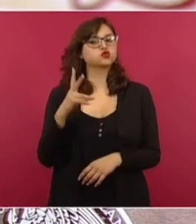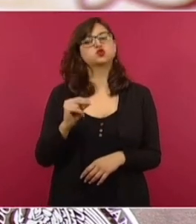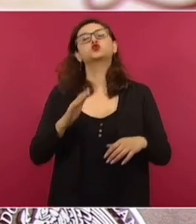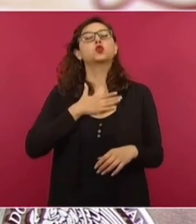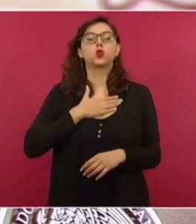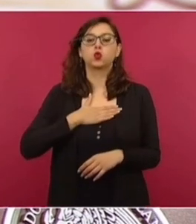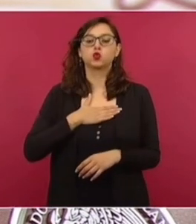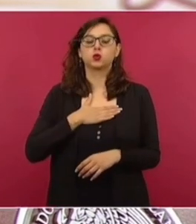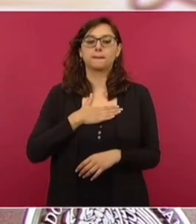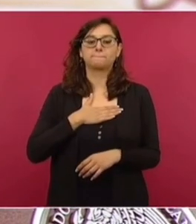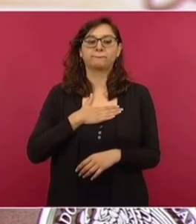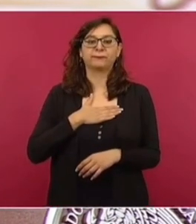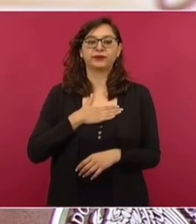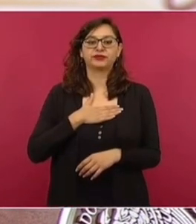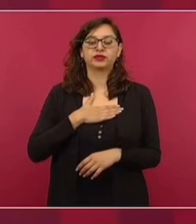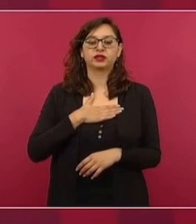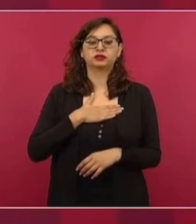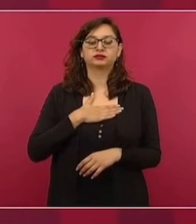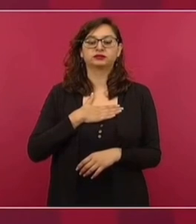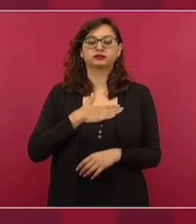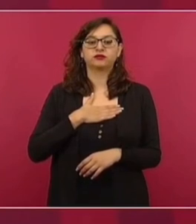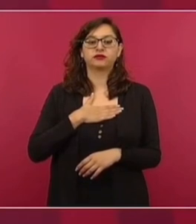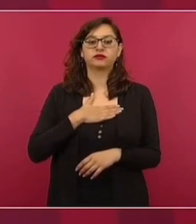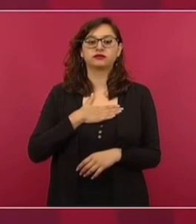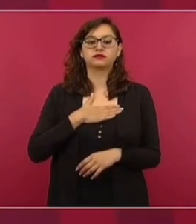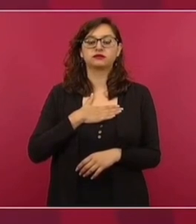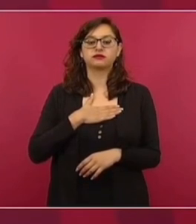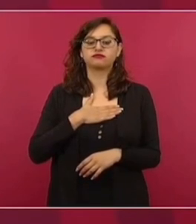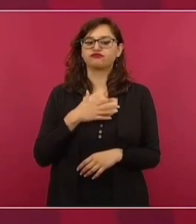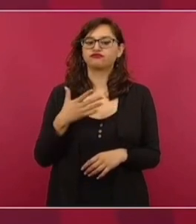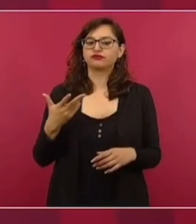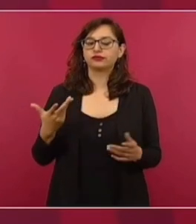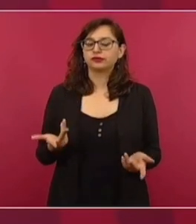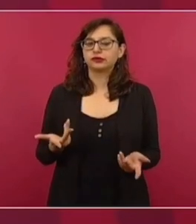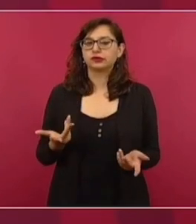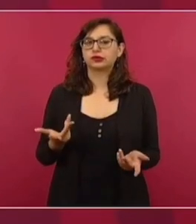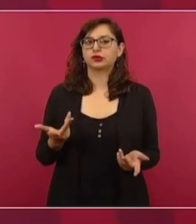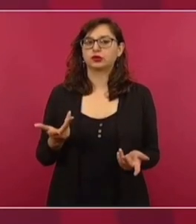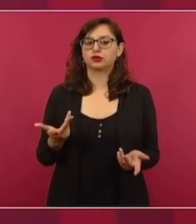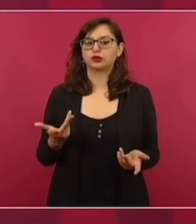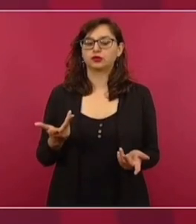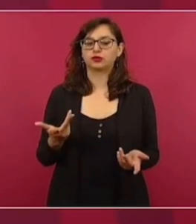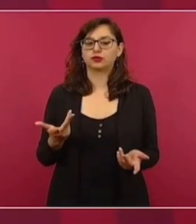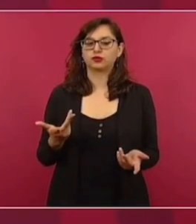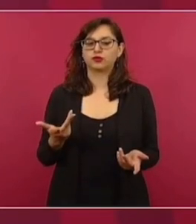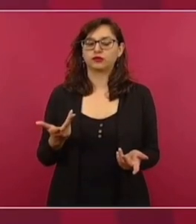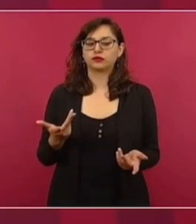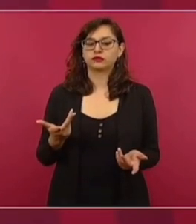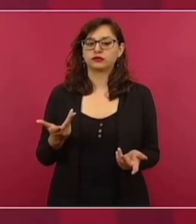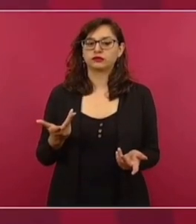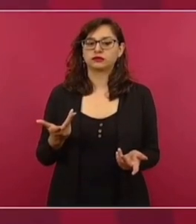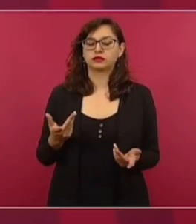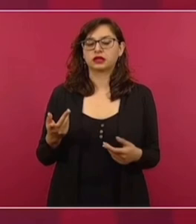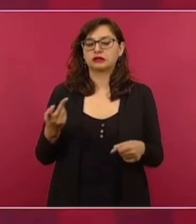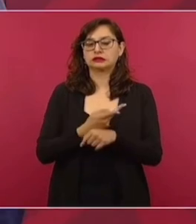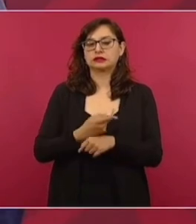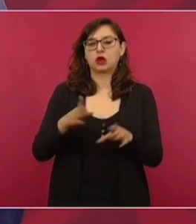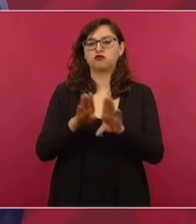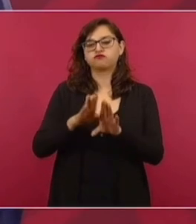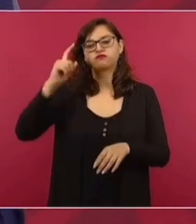considero que sea racional el querer suspenderles las visas